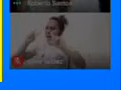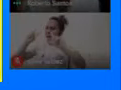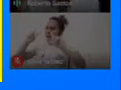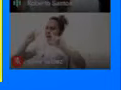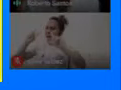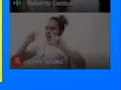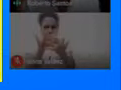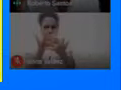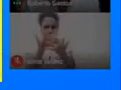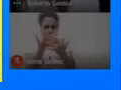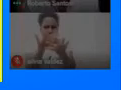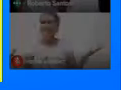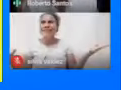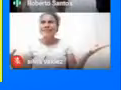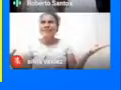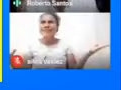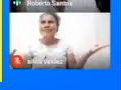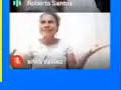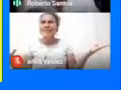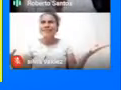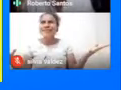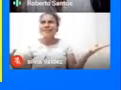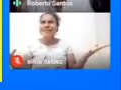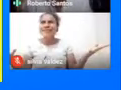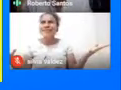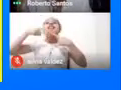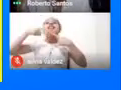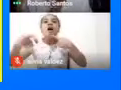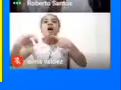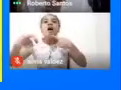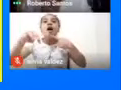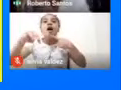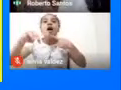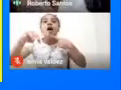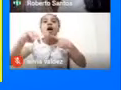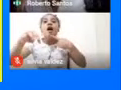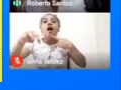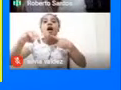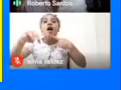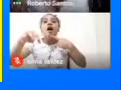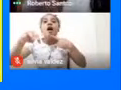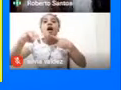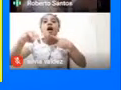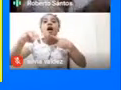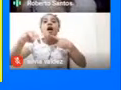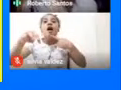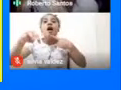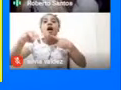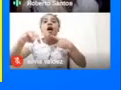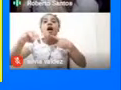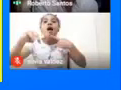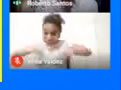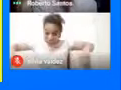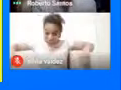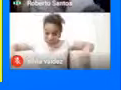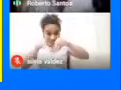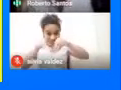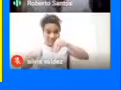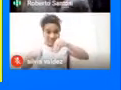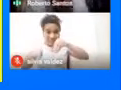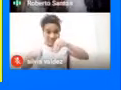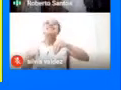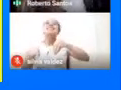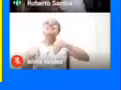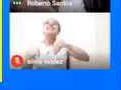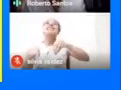Entonces El territorio Interpretado Desde la muiscubún Nos